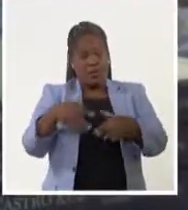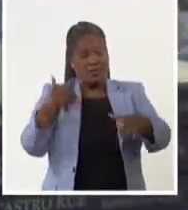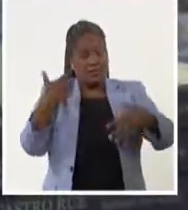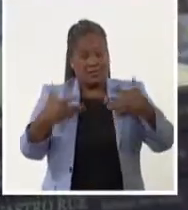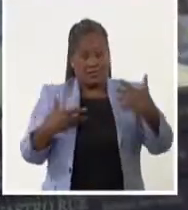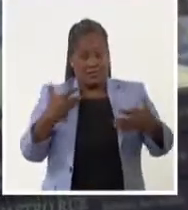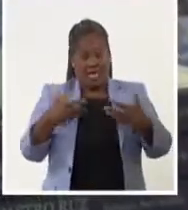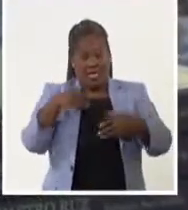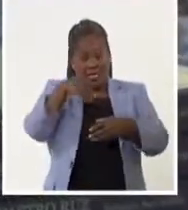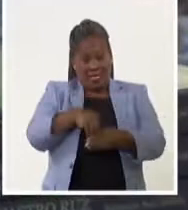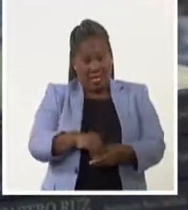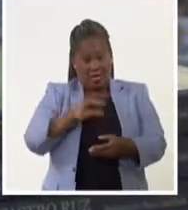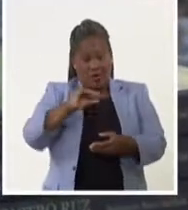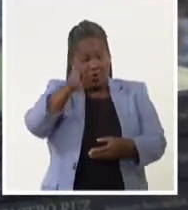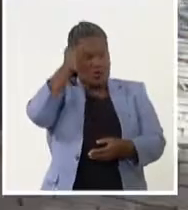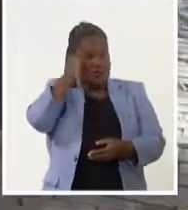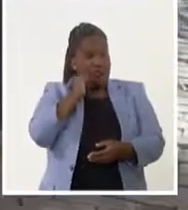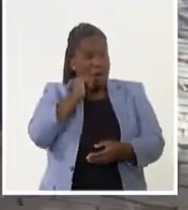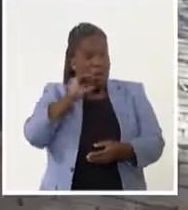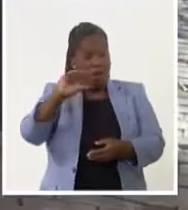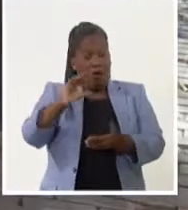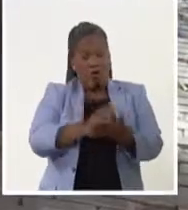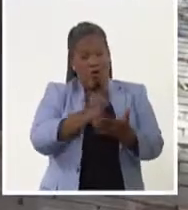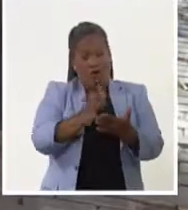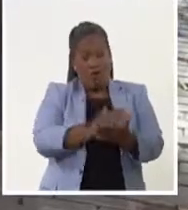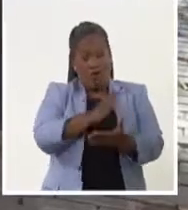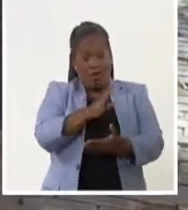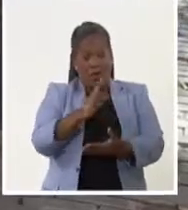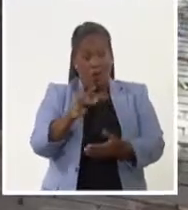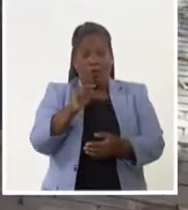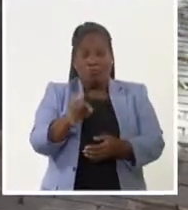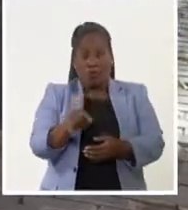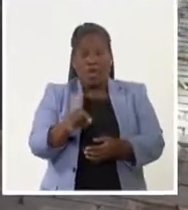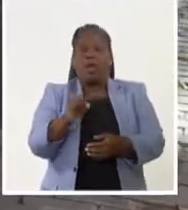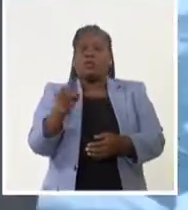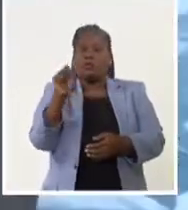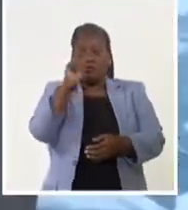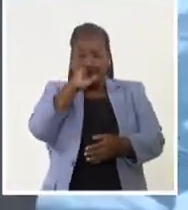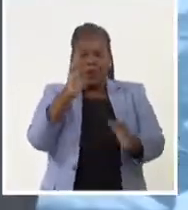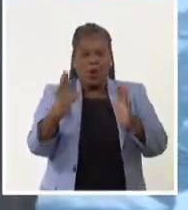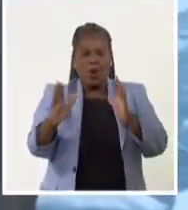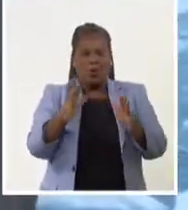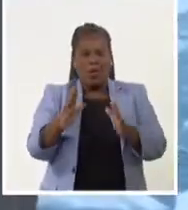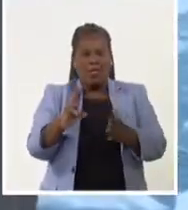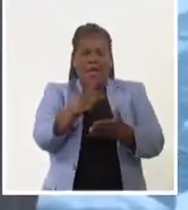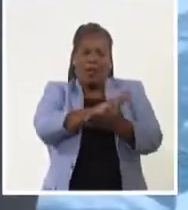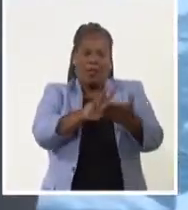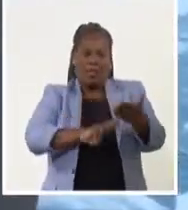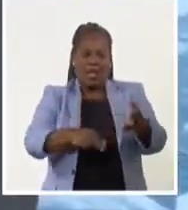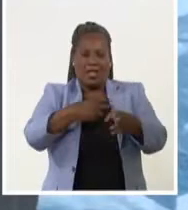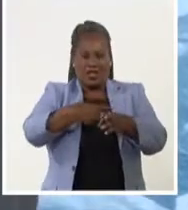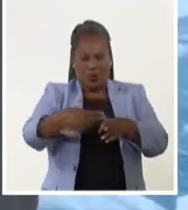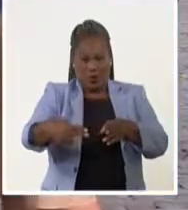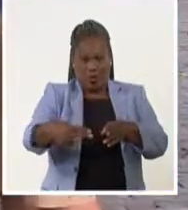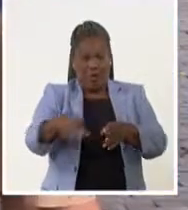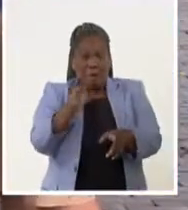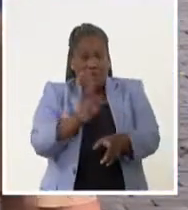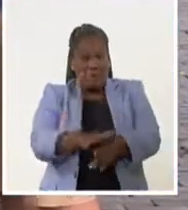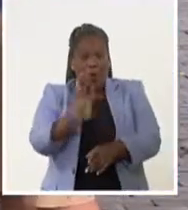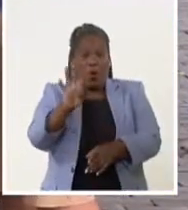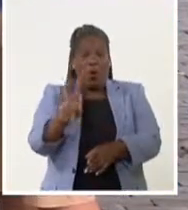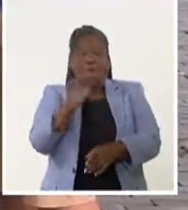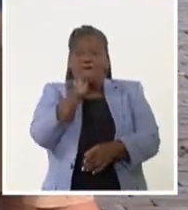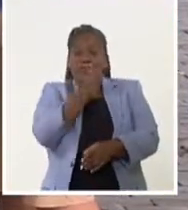como parte del sábado del libro, concluyó la jornada a leer la historia, que desde el 4 de diciembre ha promovido en escuelas y